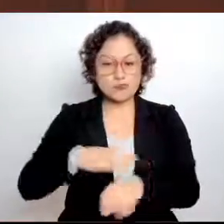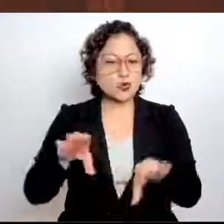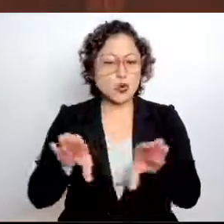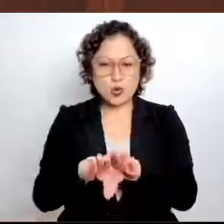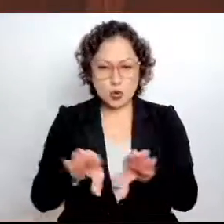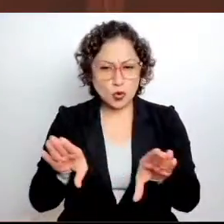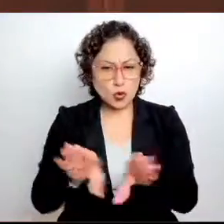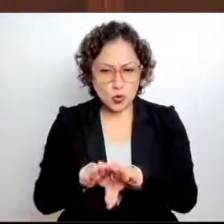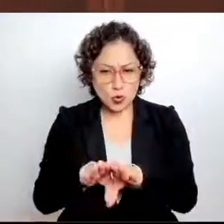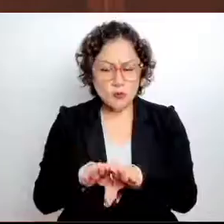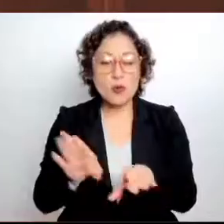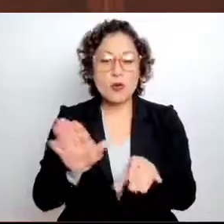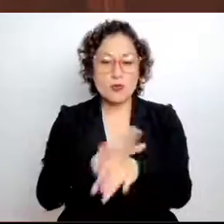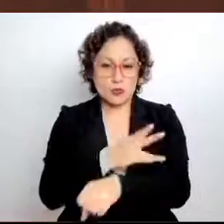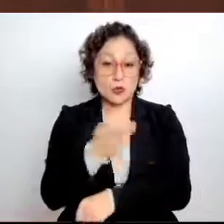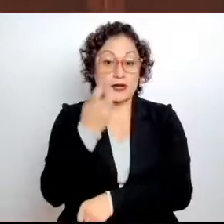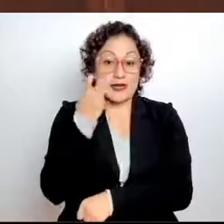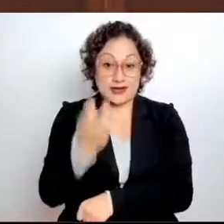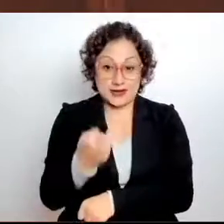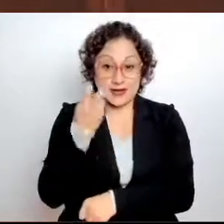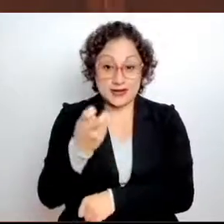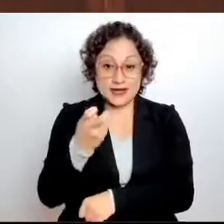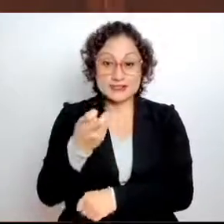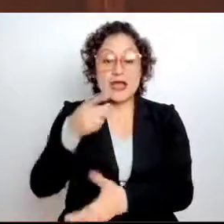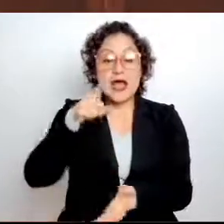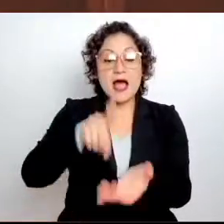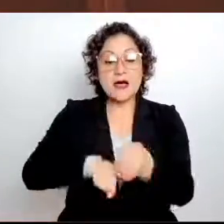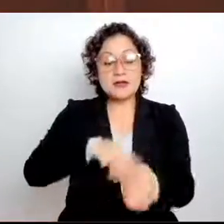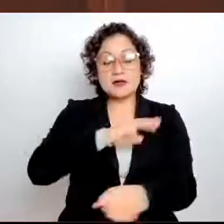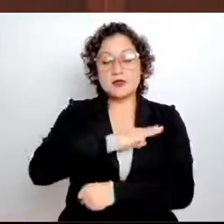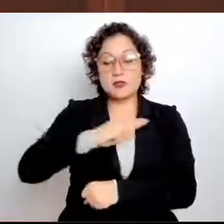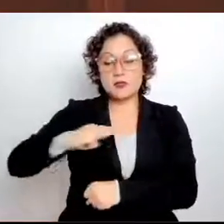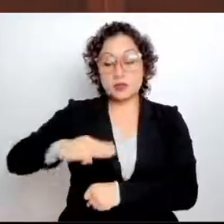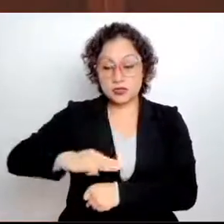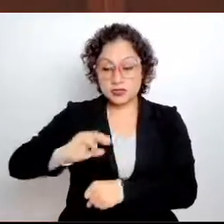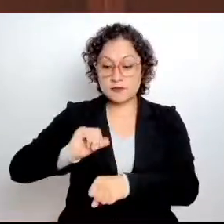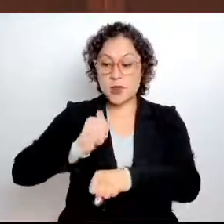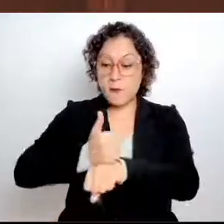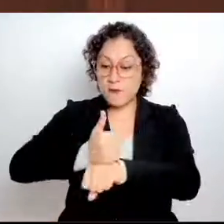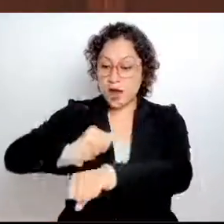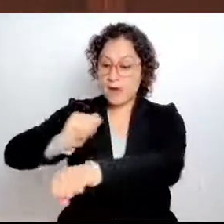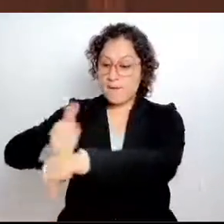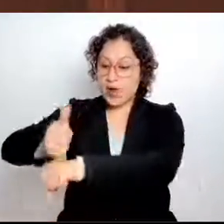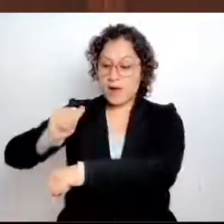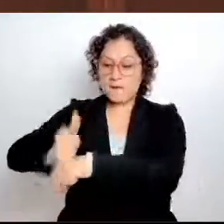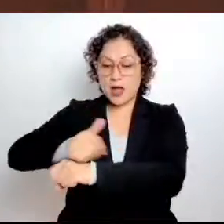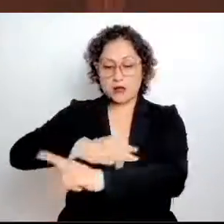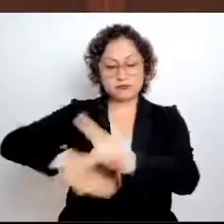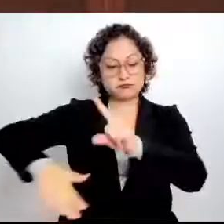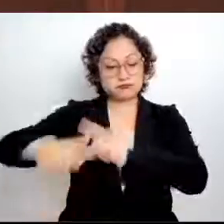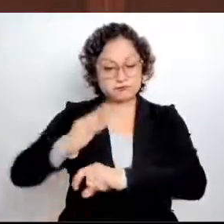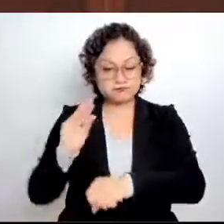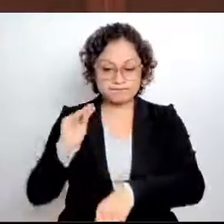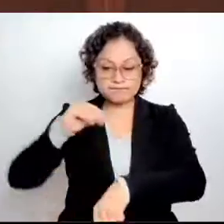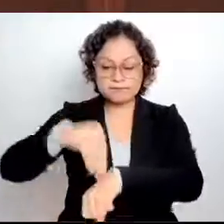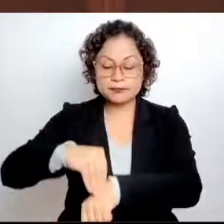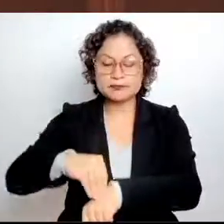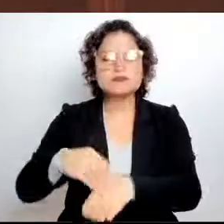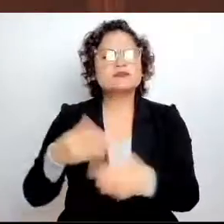municipios que en buena parte de ellos se ha estado implementando. Entonces, ¿cómo se